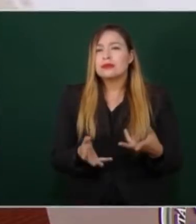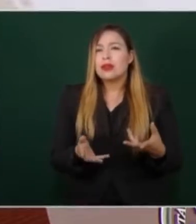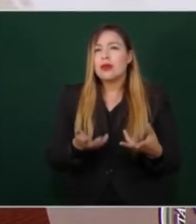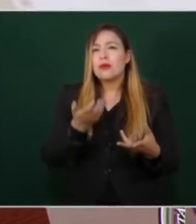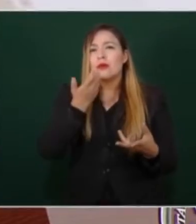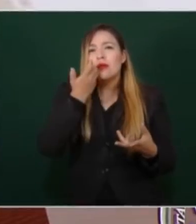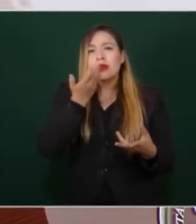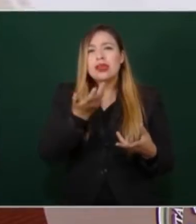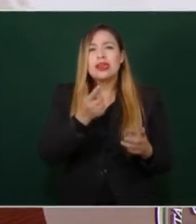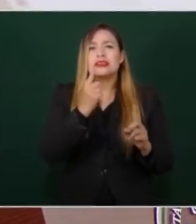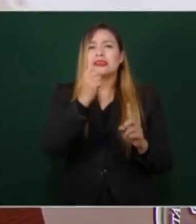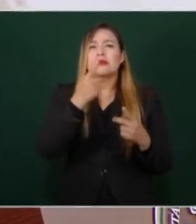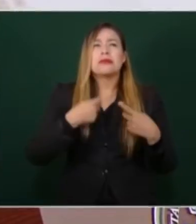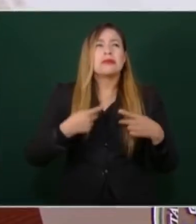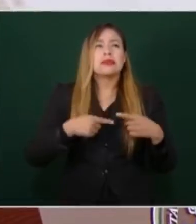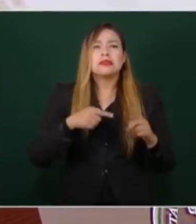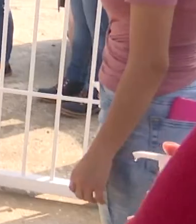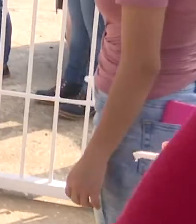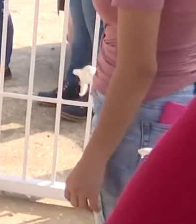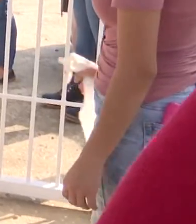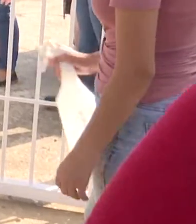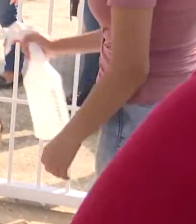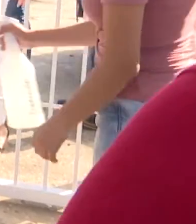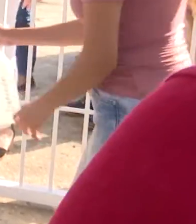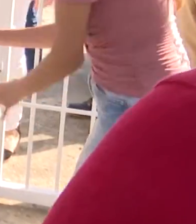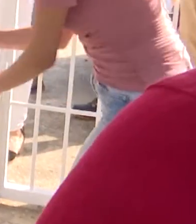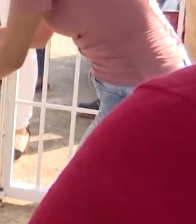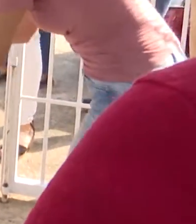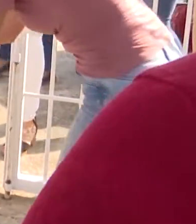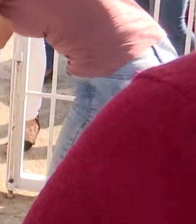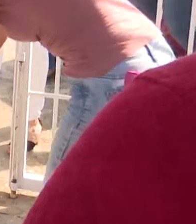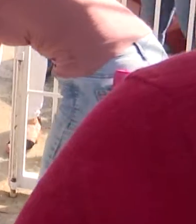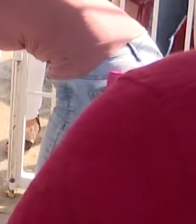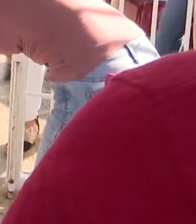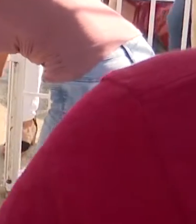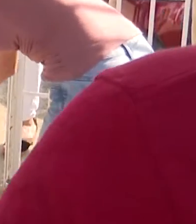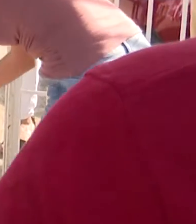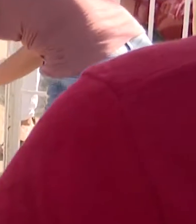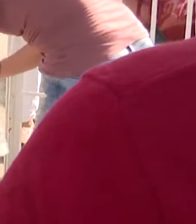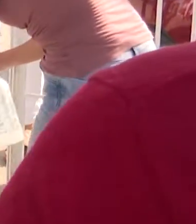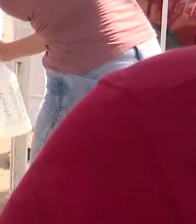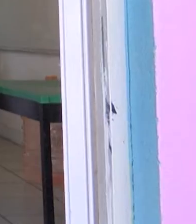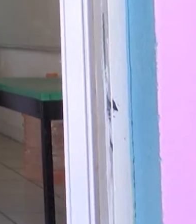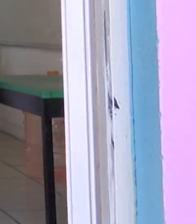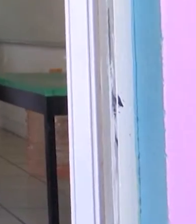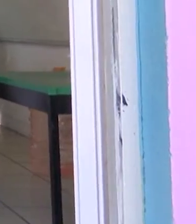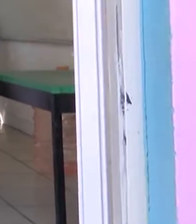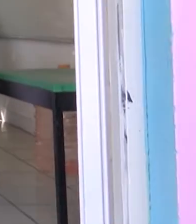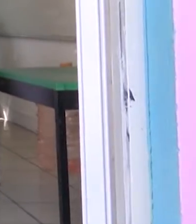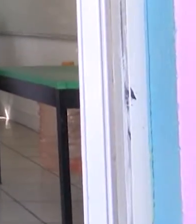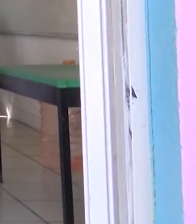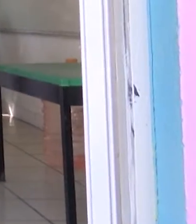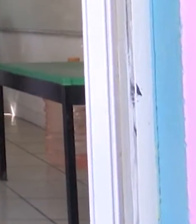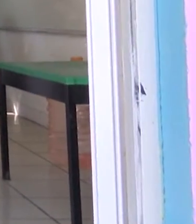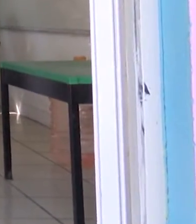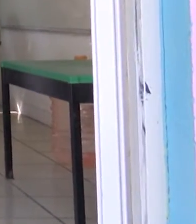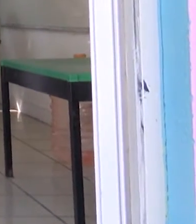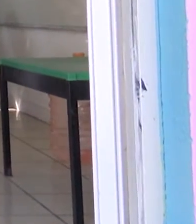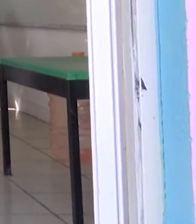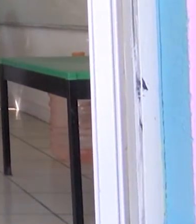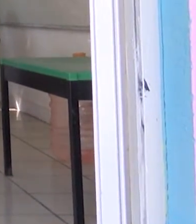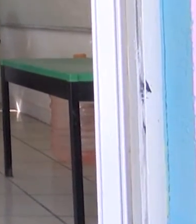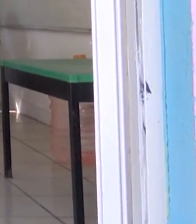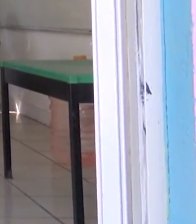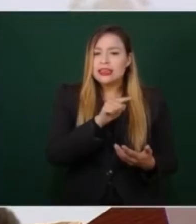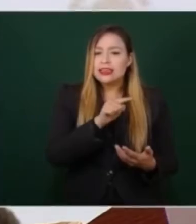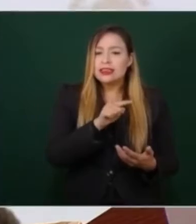Puntualizó que los 21 millones de personas inscritas en el Seguro Social, las maestras y maestros, son los que menos ganan. Por